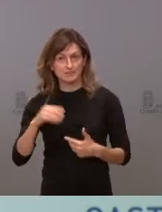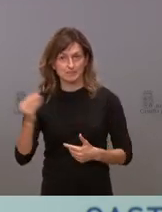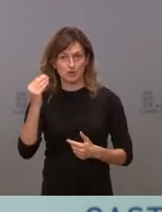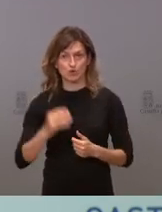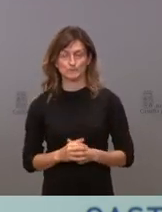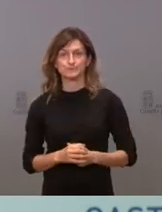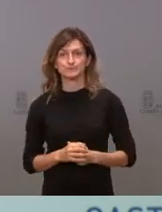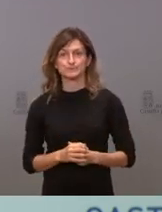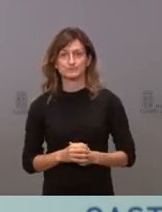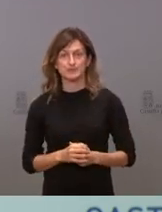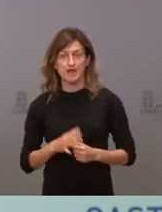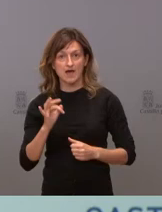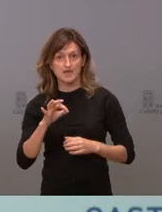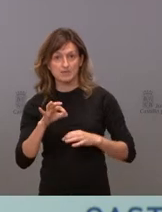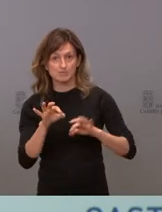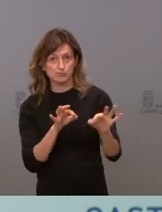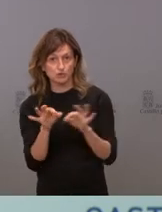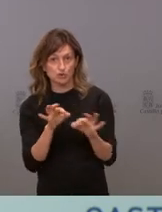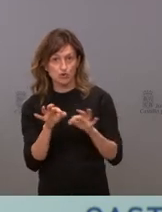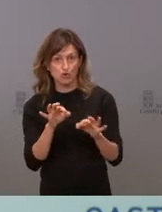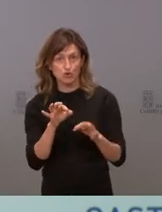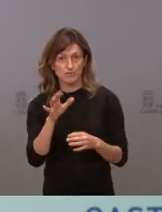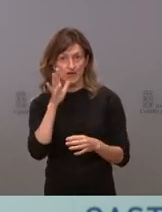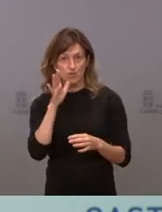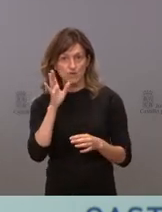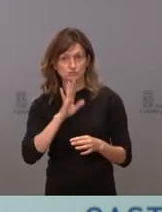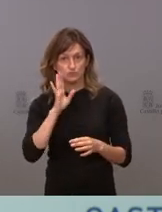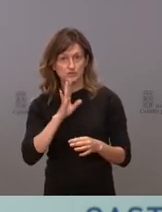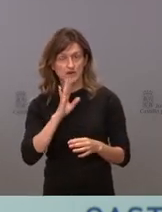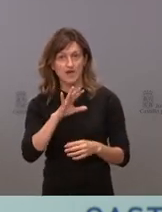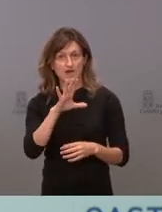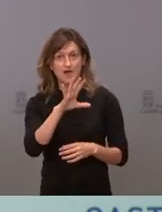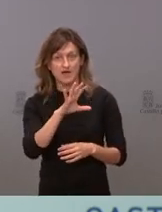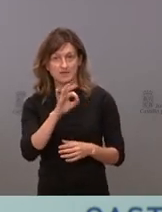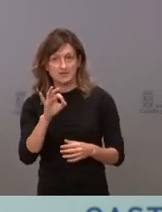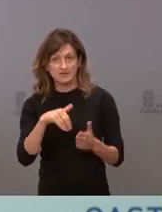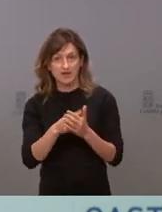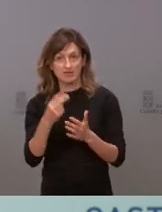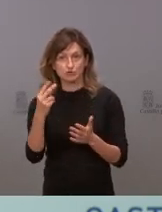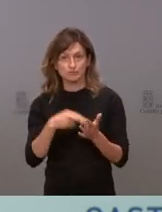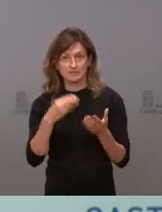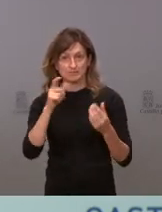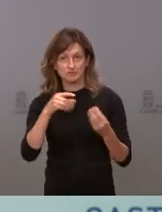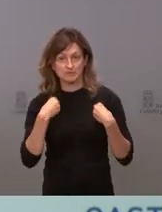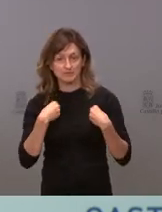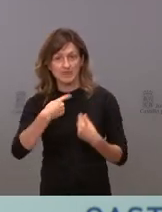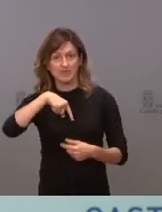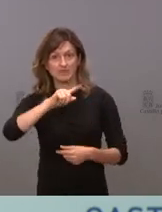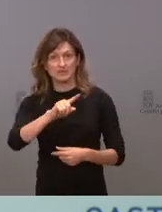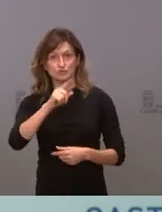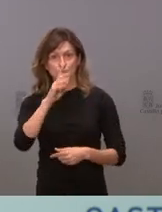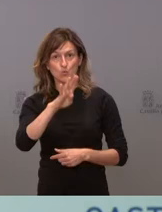Tenemos un protocolo de actuación de depuración de aguas residuales en municipios de 500 a 2.000 habitantes por un importe de 140